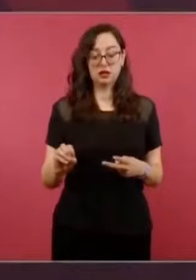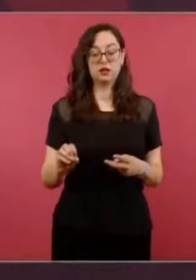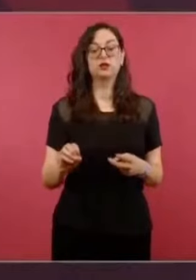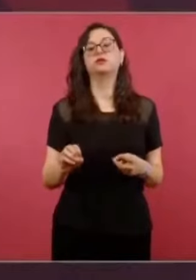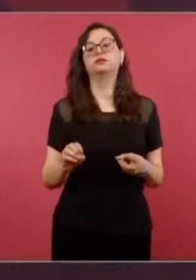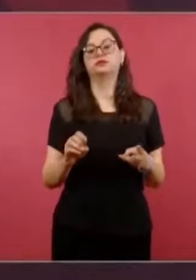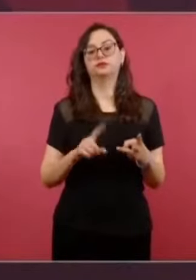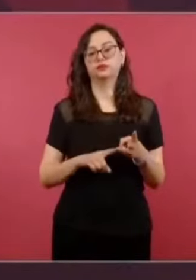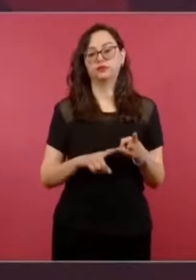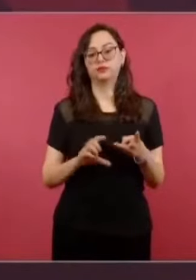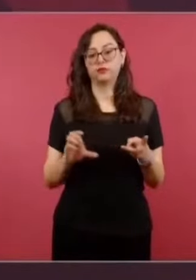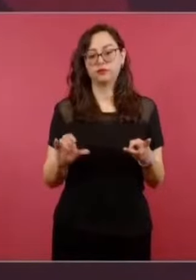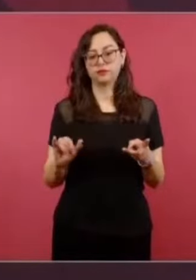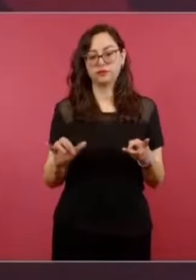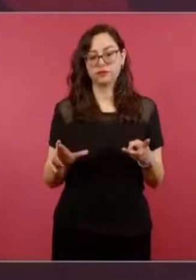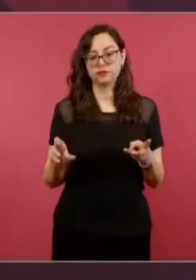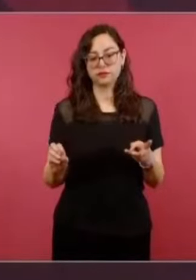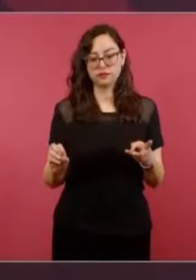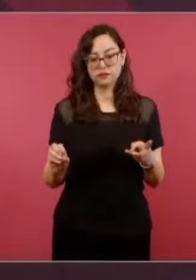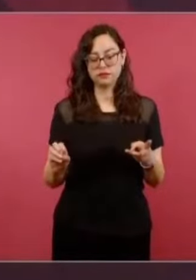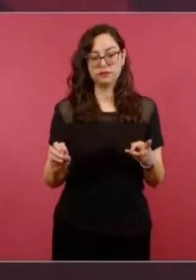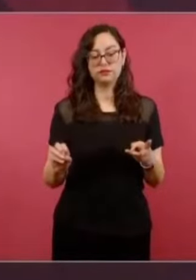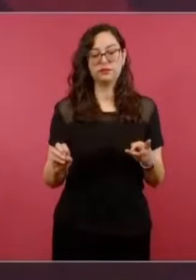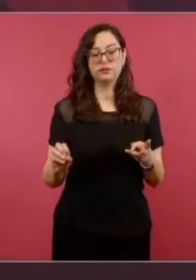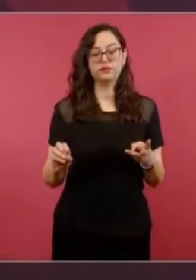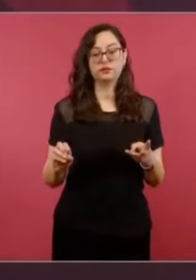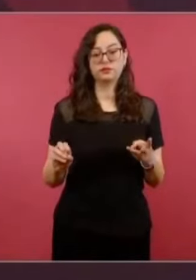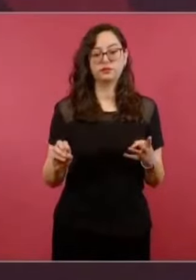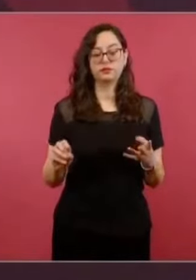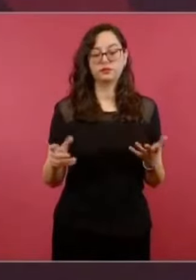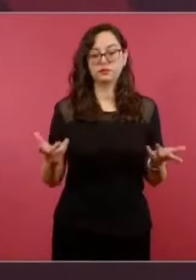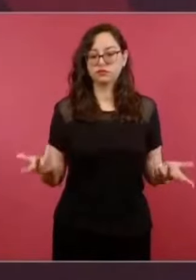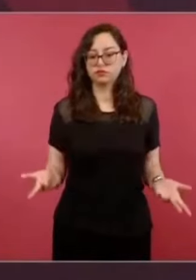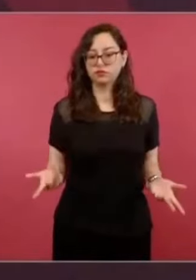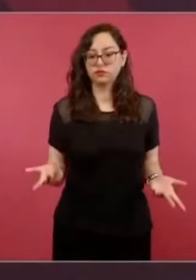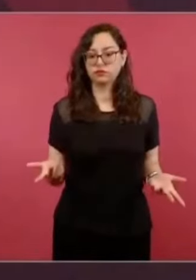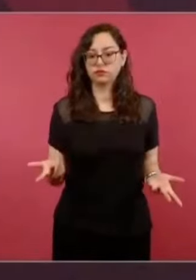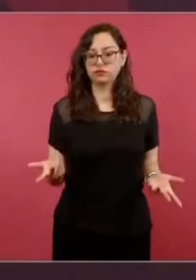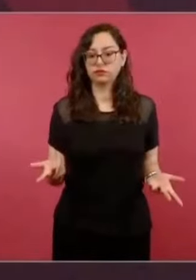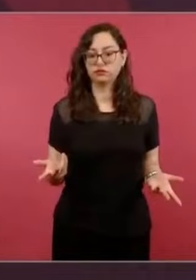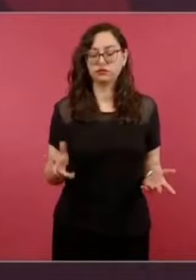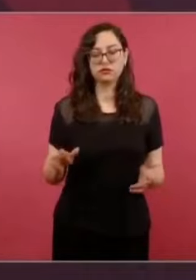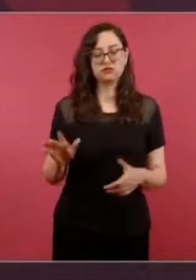sacaba una encuesta